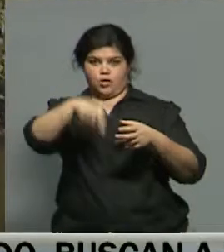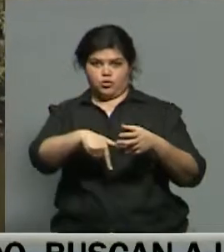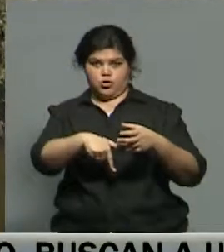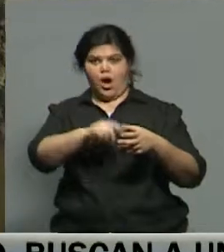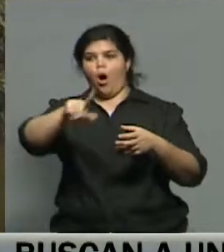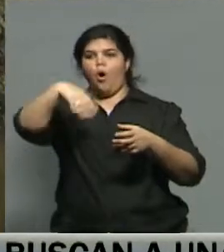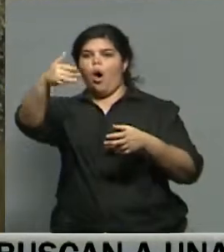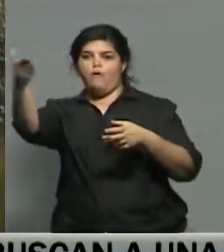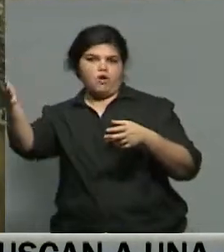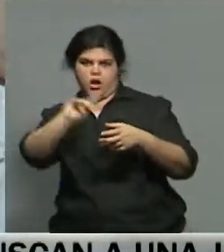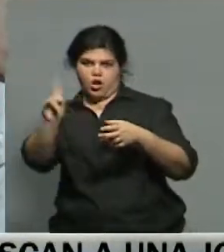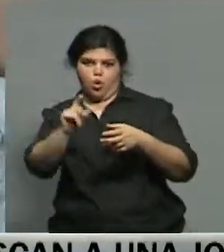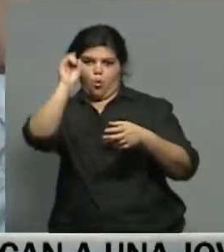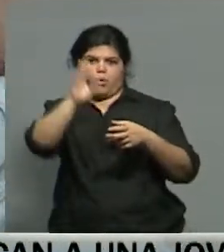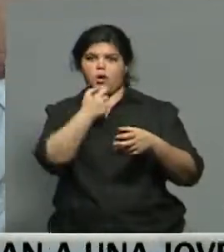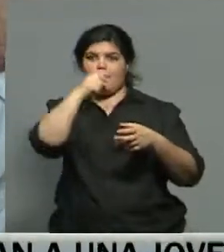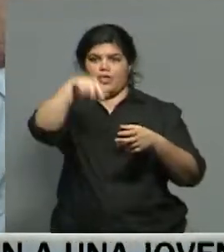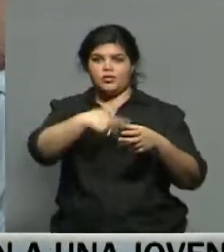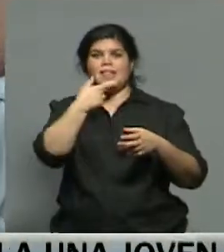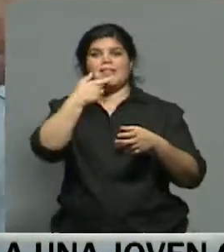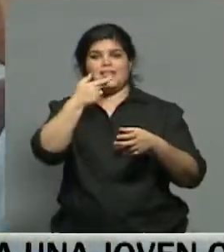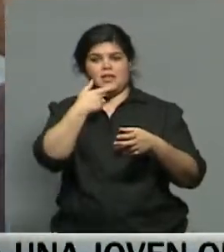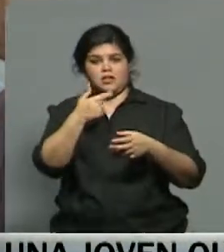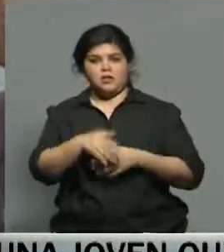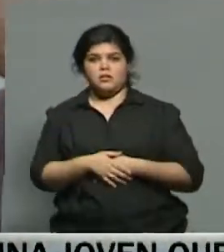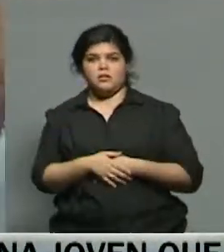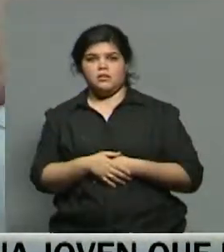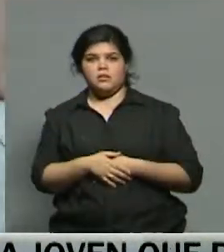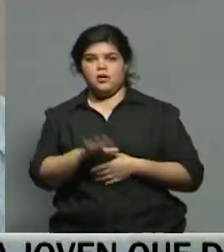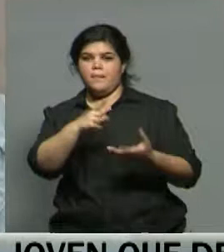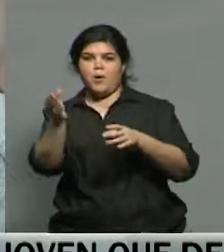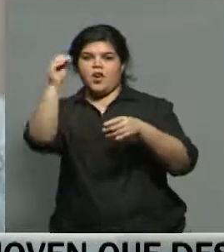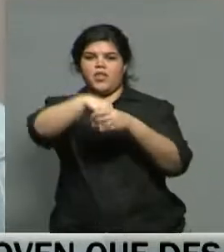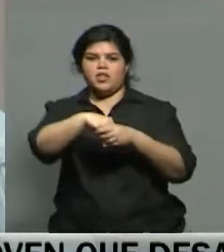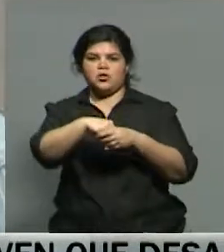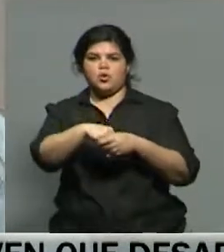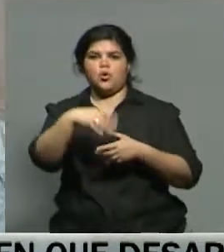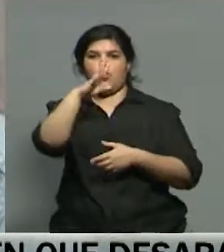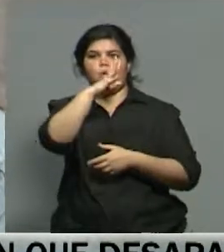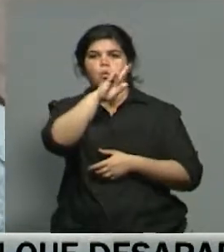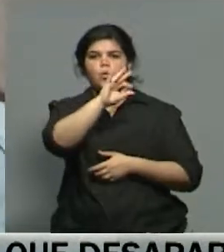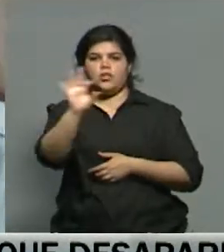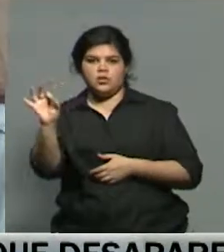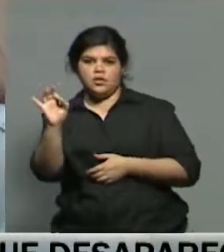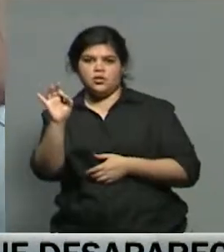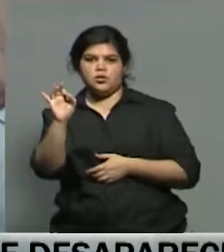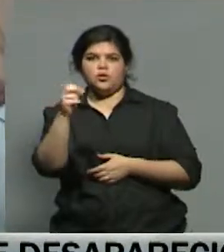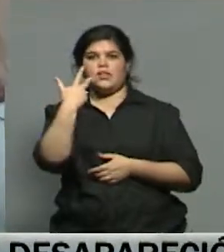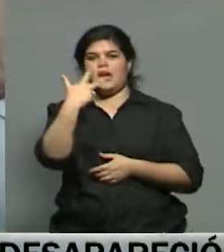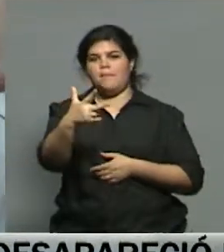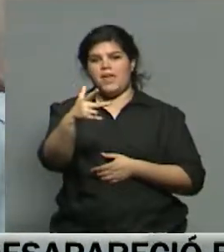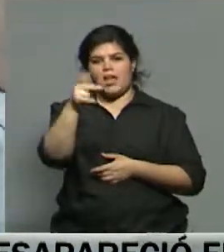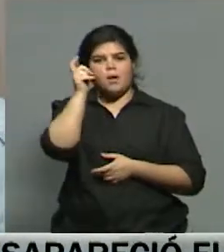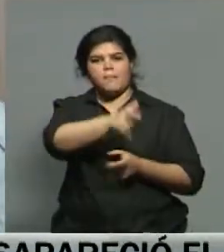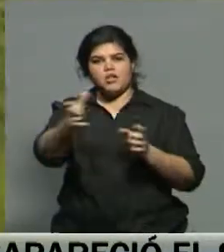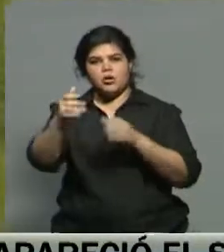interprovinciales y los internacionales. Estamos hablando de grupos que cuentan con entre 400 a 3.000 seguidores. Entonces, bueno, eso te